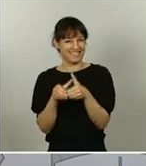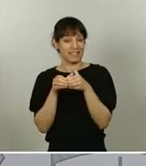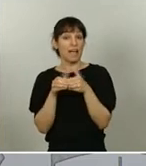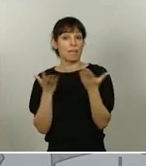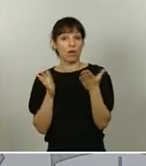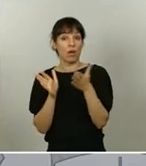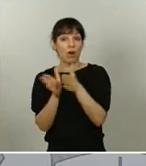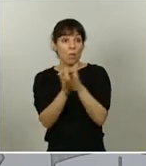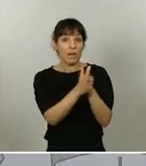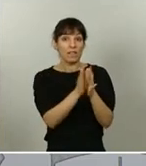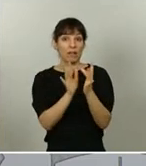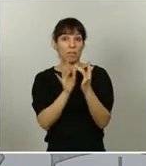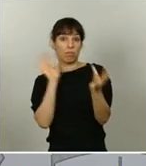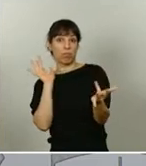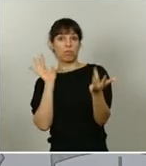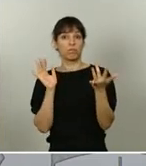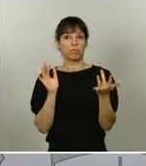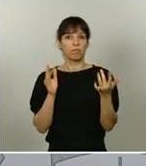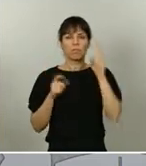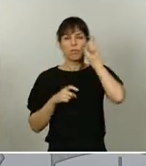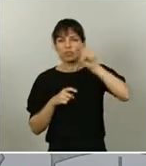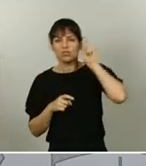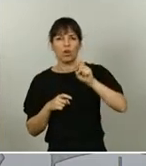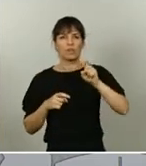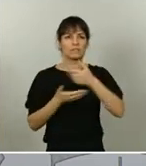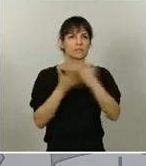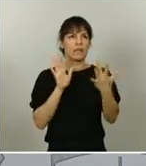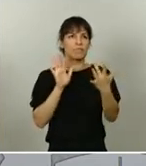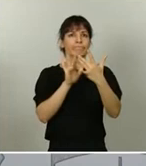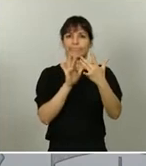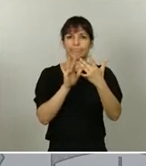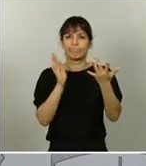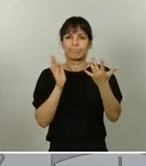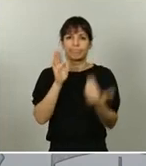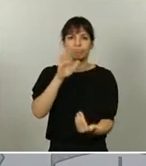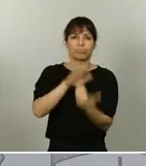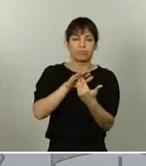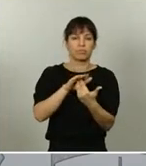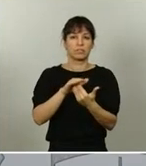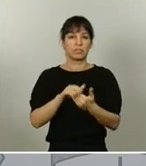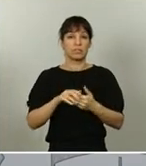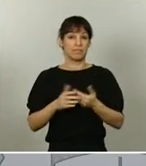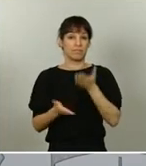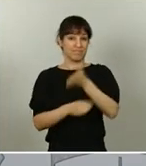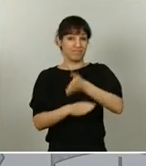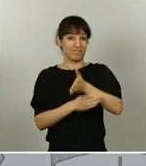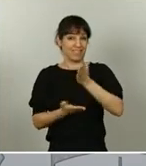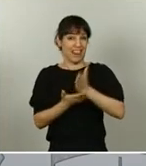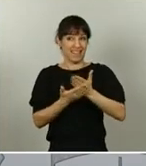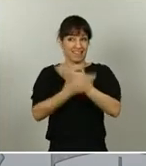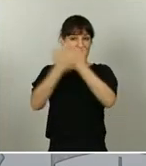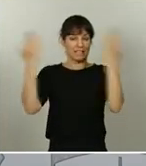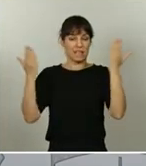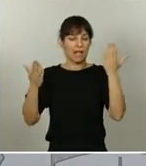su vínculo ordinario con sus profesores, con sus maestros. Este parón forzado de la educación presencial ha puesto de manifiesto dos carencias que me